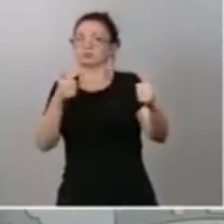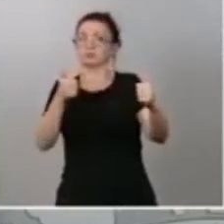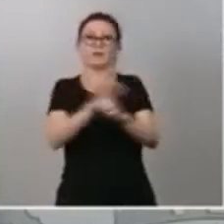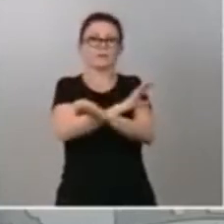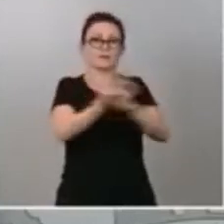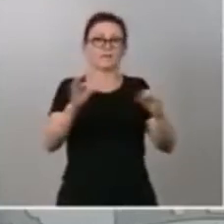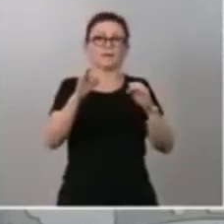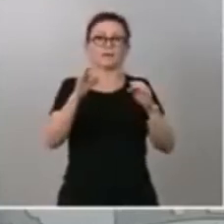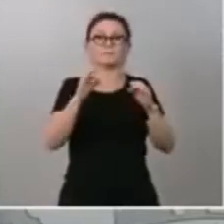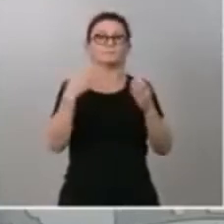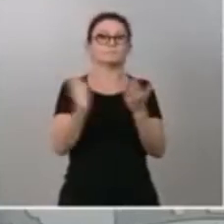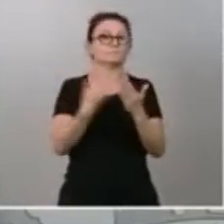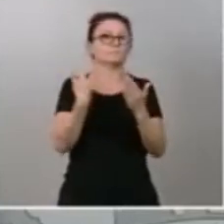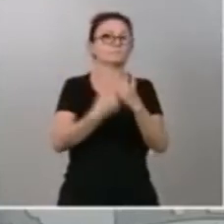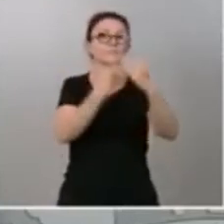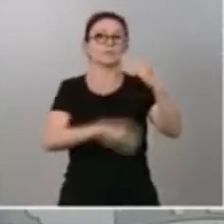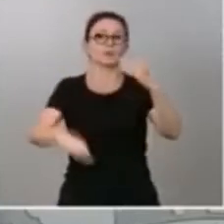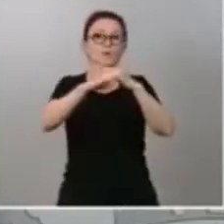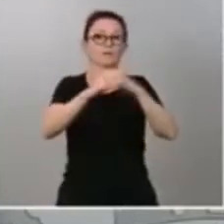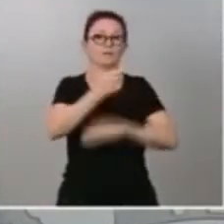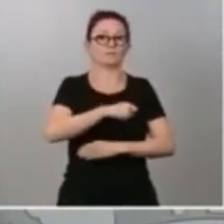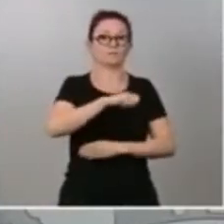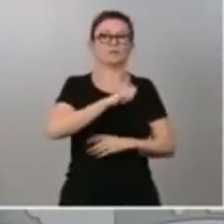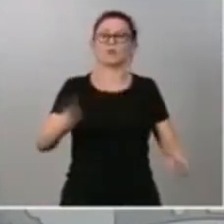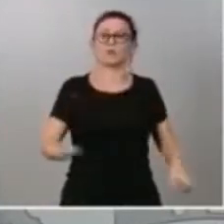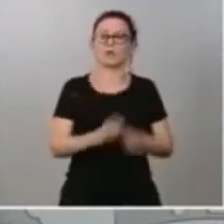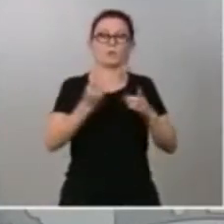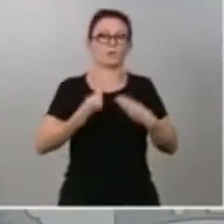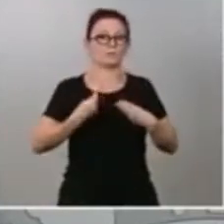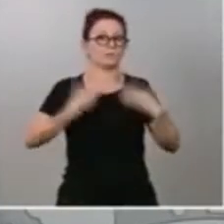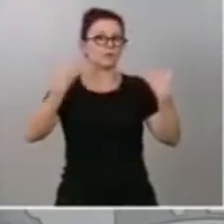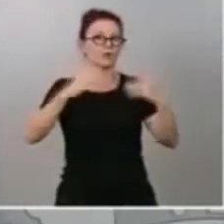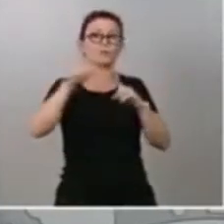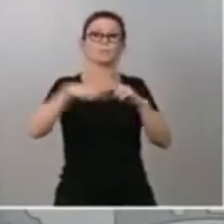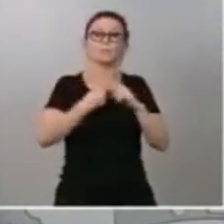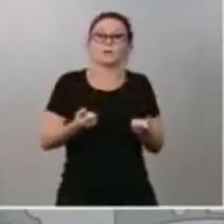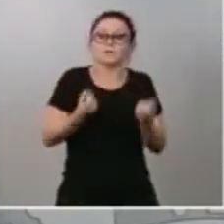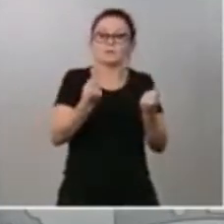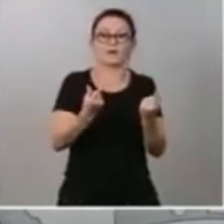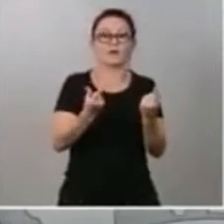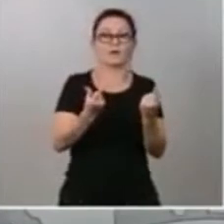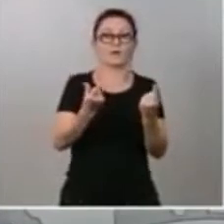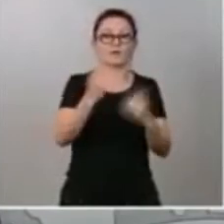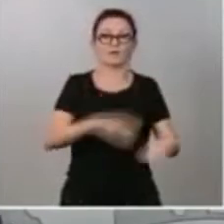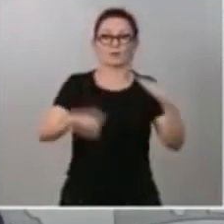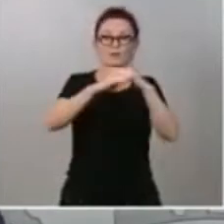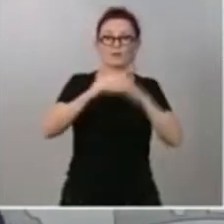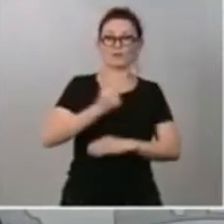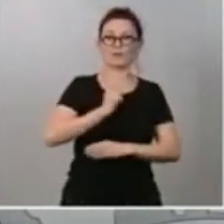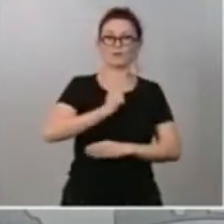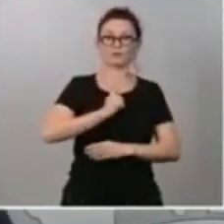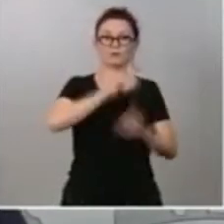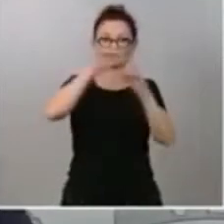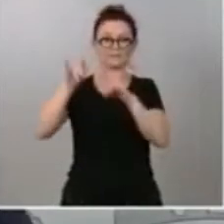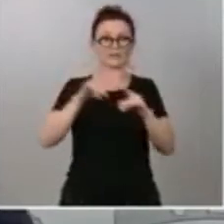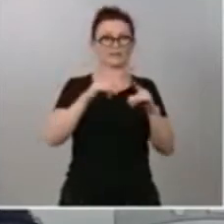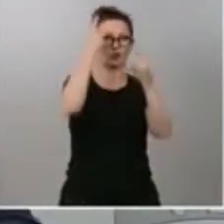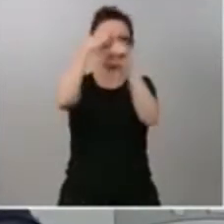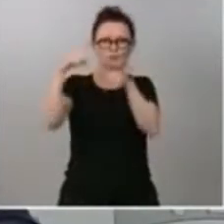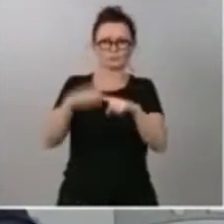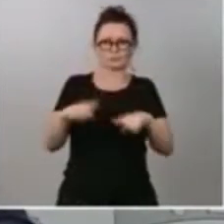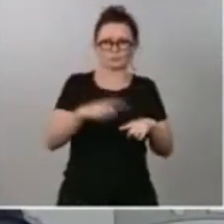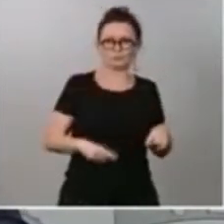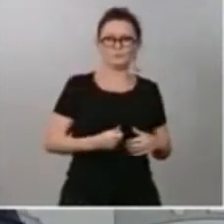vivan donde vivan, dando también una igualdad de oportunidades a los territorios. En tercer lugar, me gustaría,